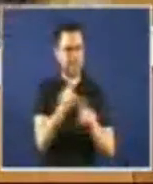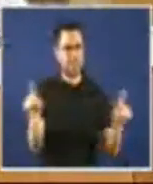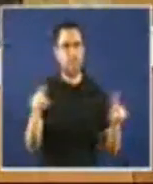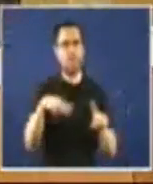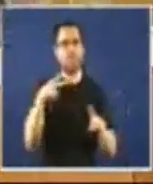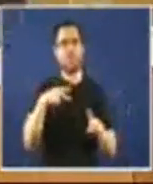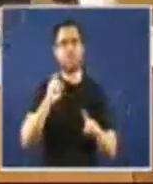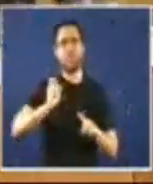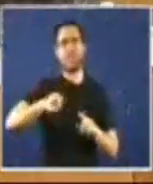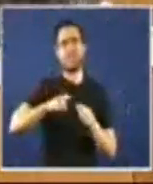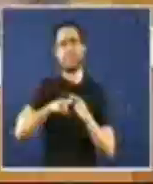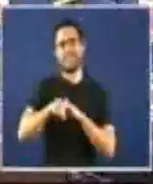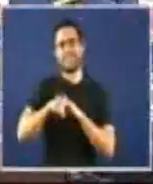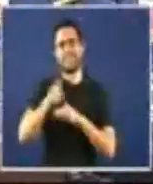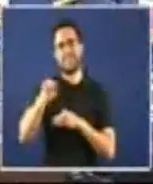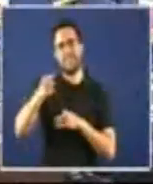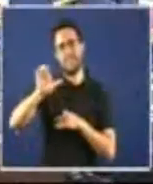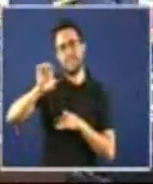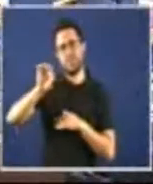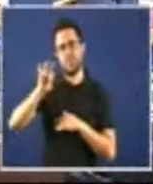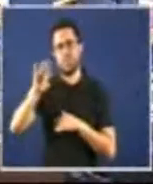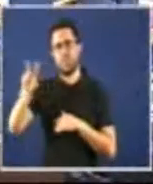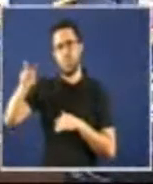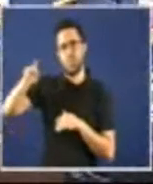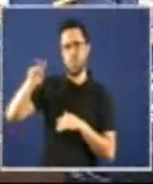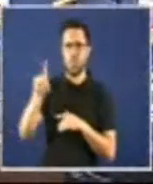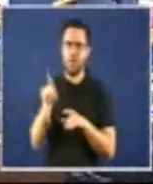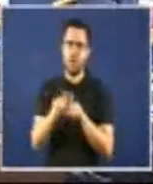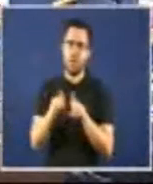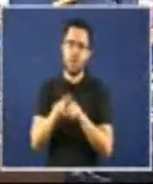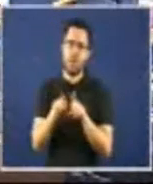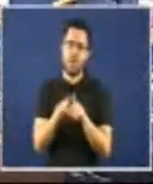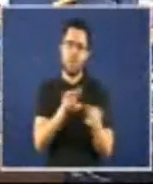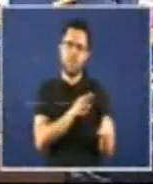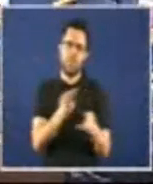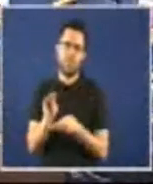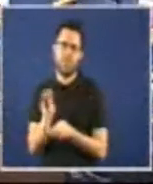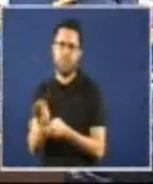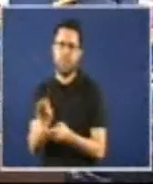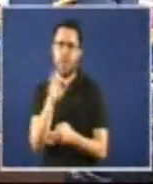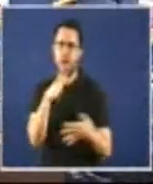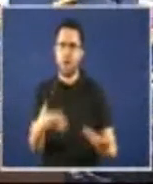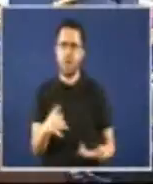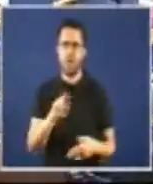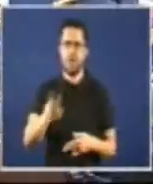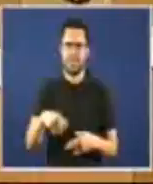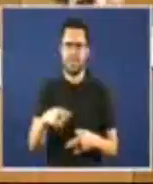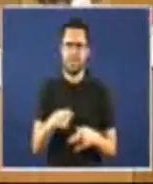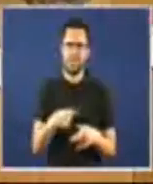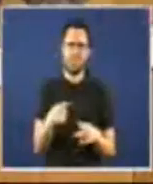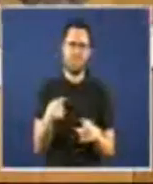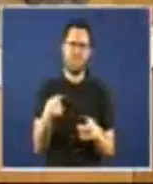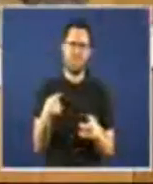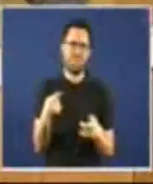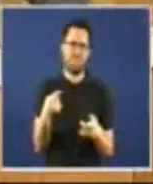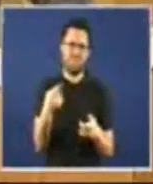liquidadas todas e privatizar a xestión do solo público comprado pola Xestur e agora quen reducirlo a unha parodia de Xestur